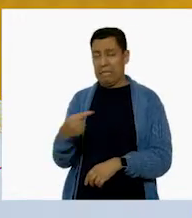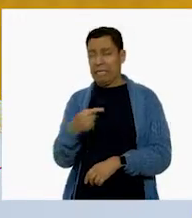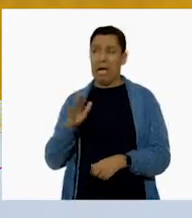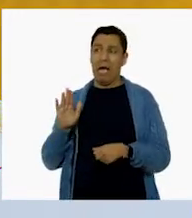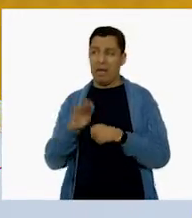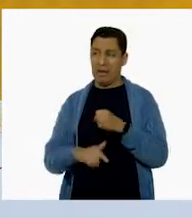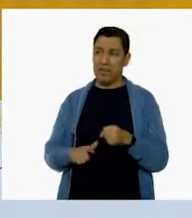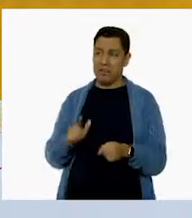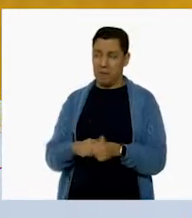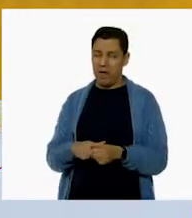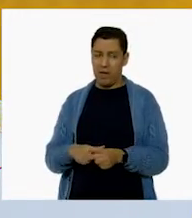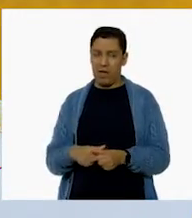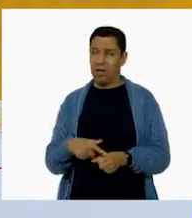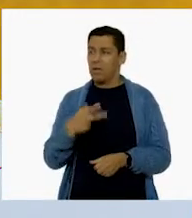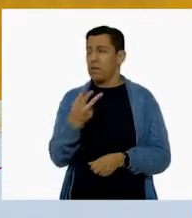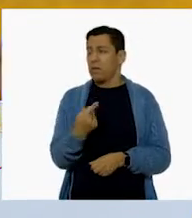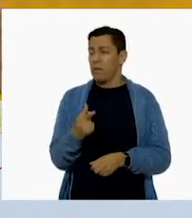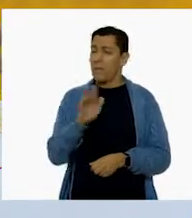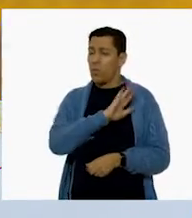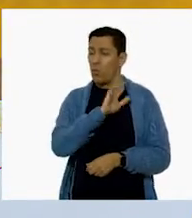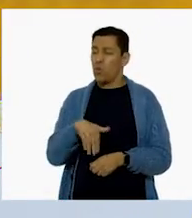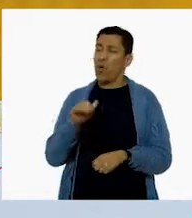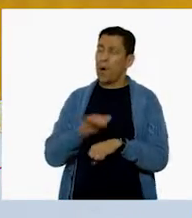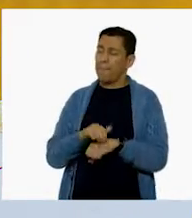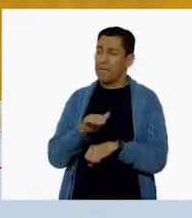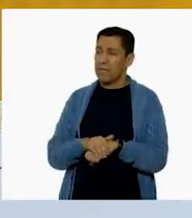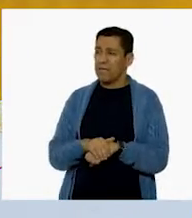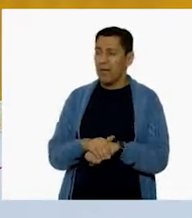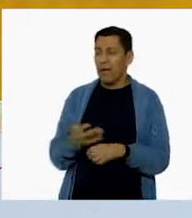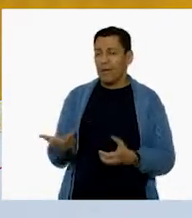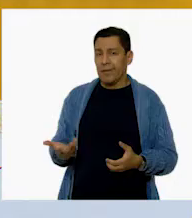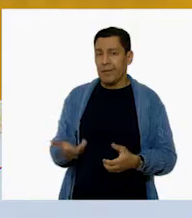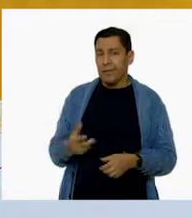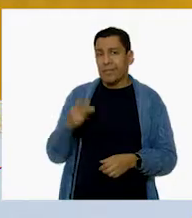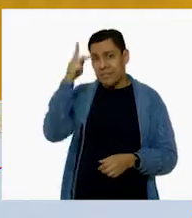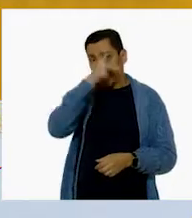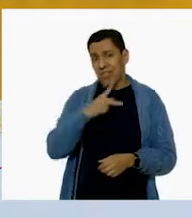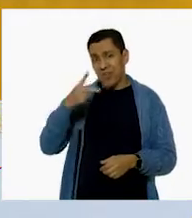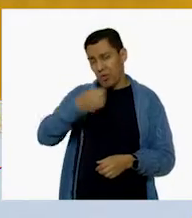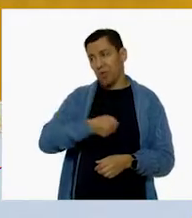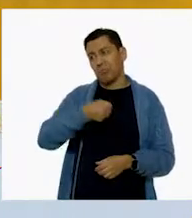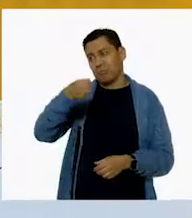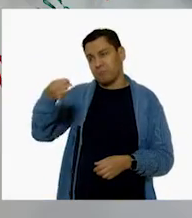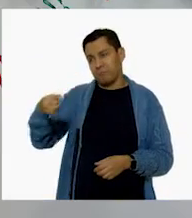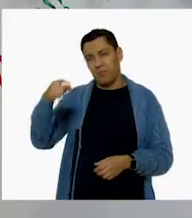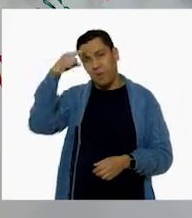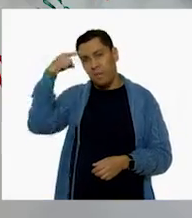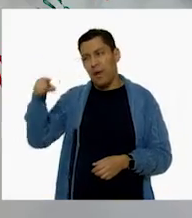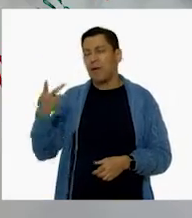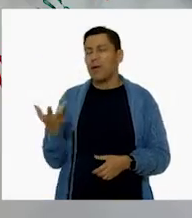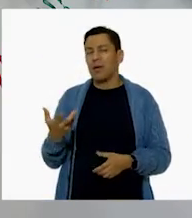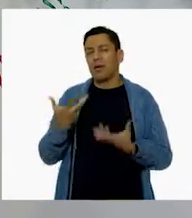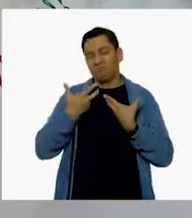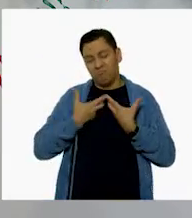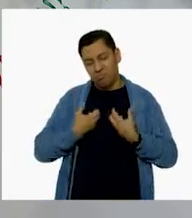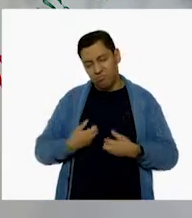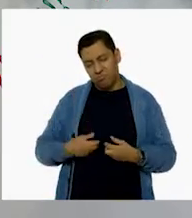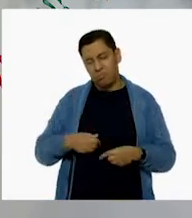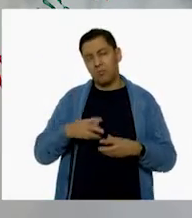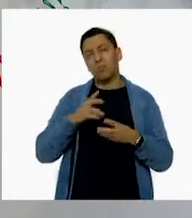el psicólogo para que entendiera un poco lo de la muerte y esas cosas. Claro, y es importante que